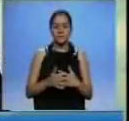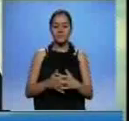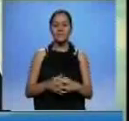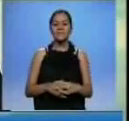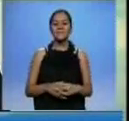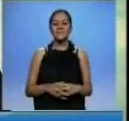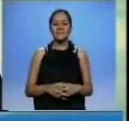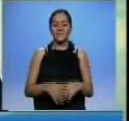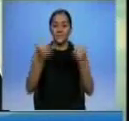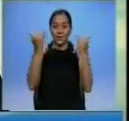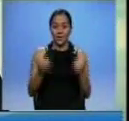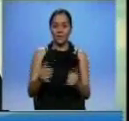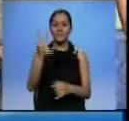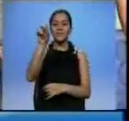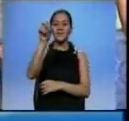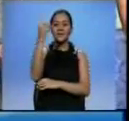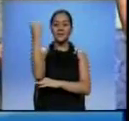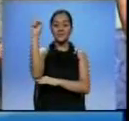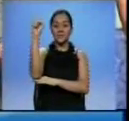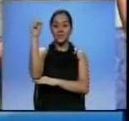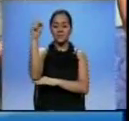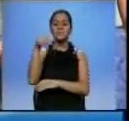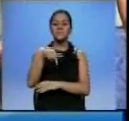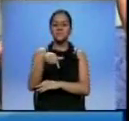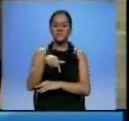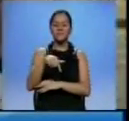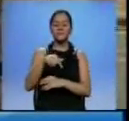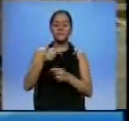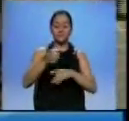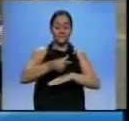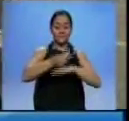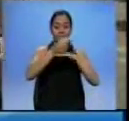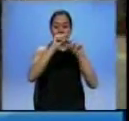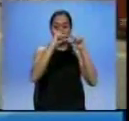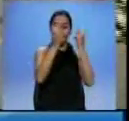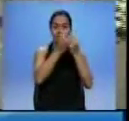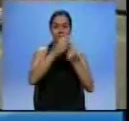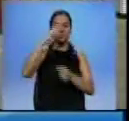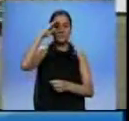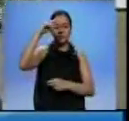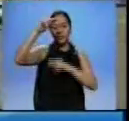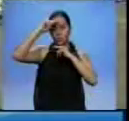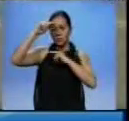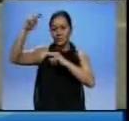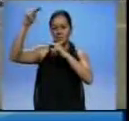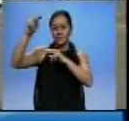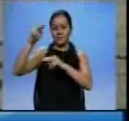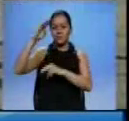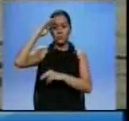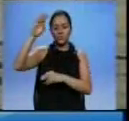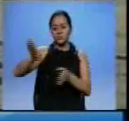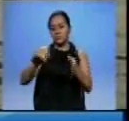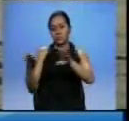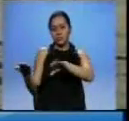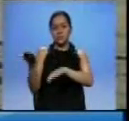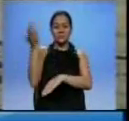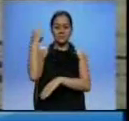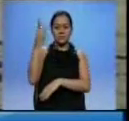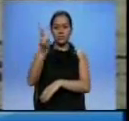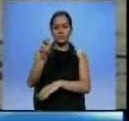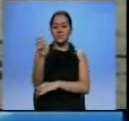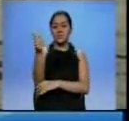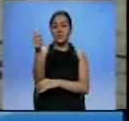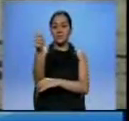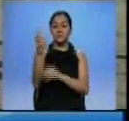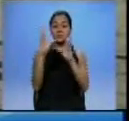Y hoy 30 de septiembre el regimiento Quito rindió homenaje a los fallecidos durante la revuelta policial del año 2010. En la